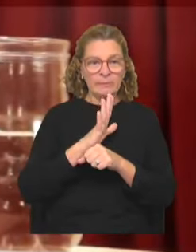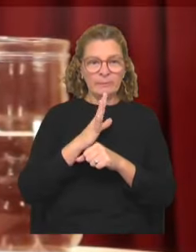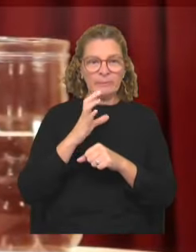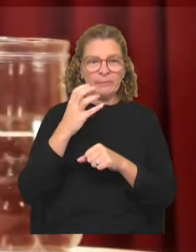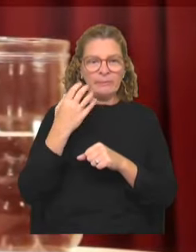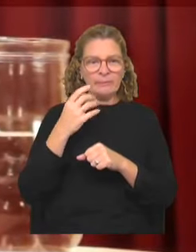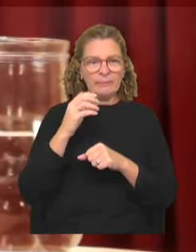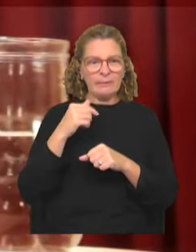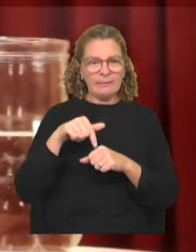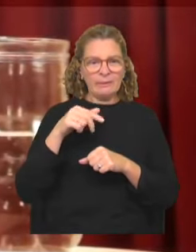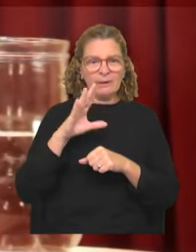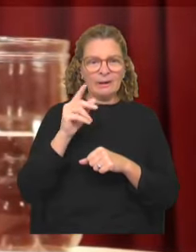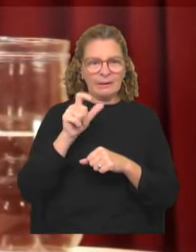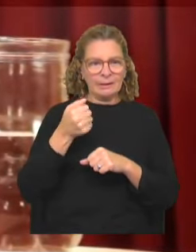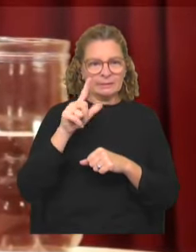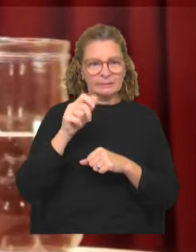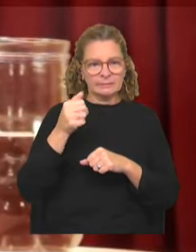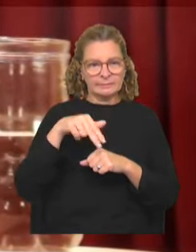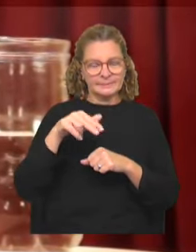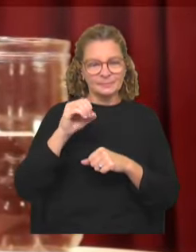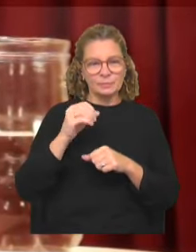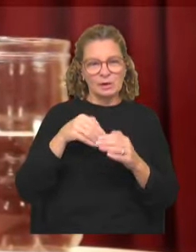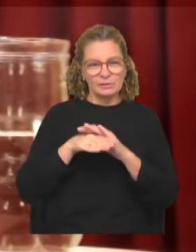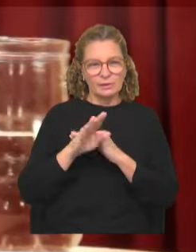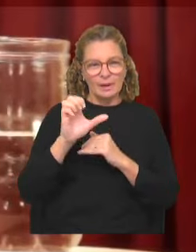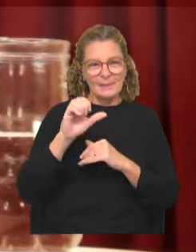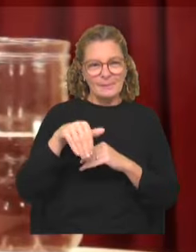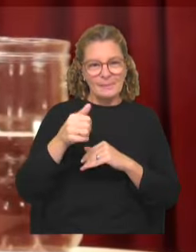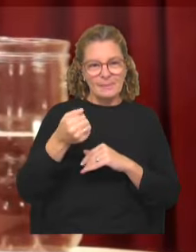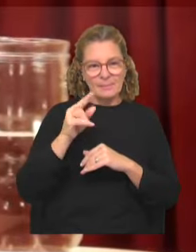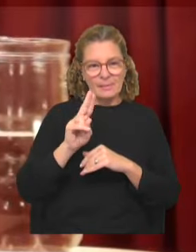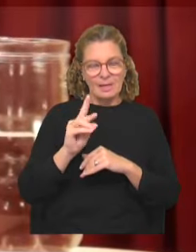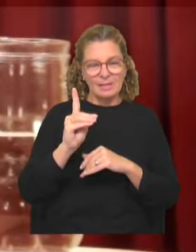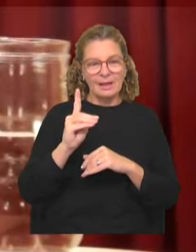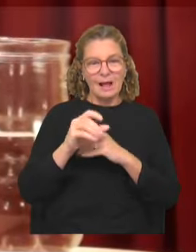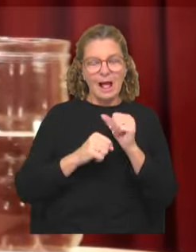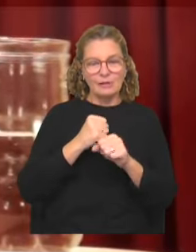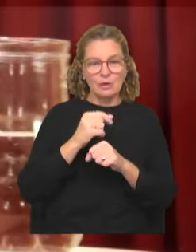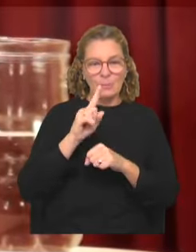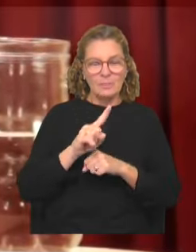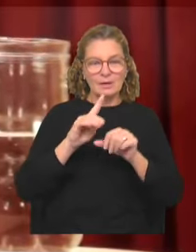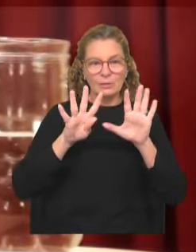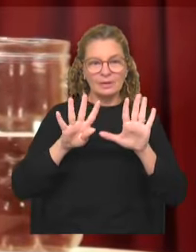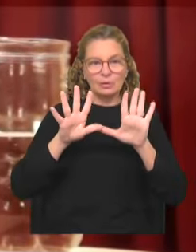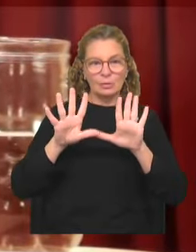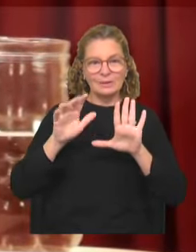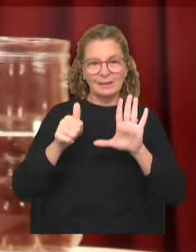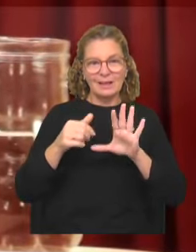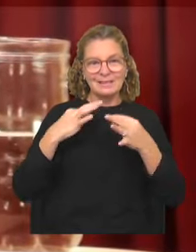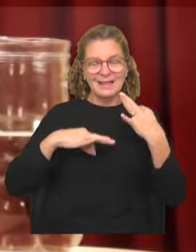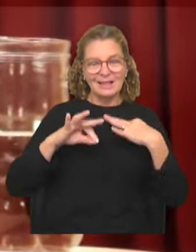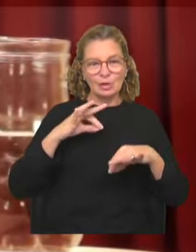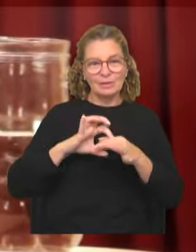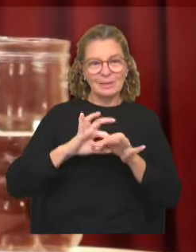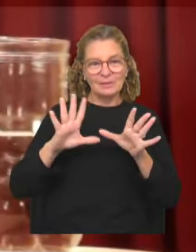Nacional, Julio Calcaño. Calcaño ingresó a la EMAD en el año 1956, fue actor en el Teatro Independiente también, se